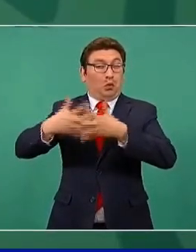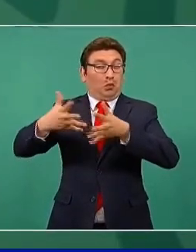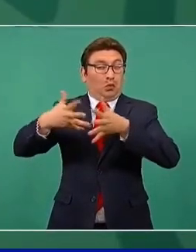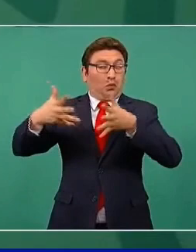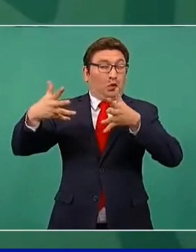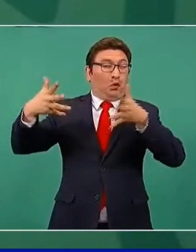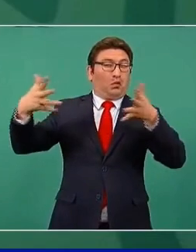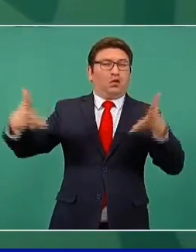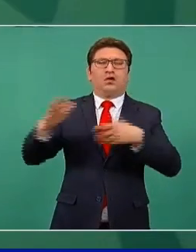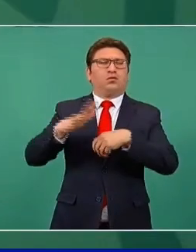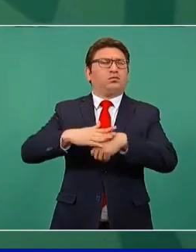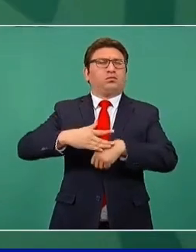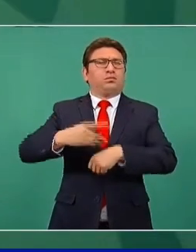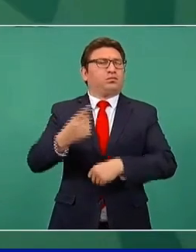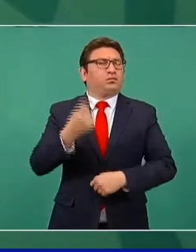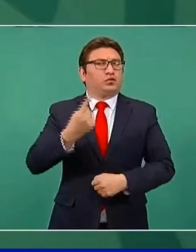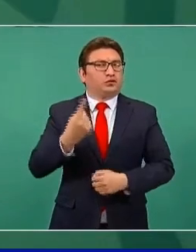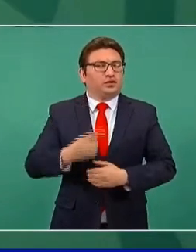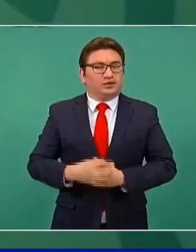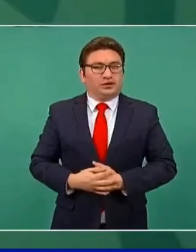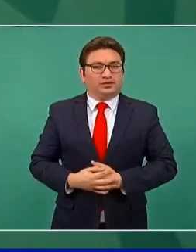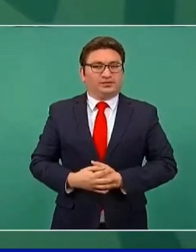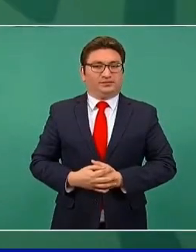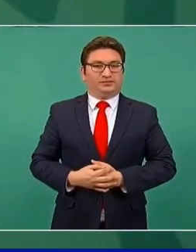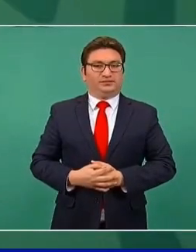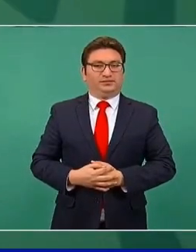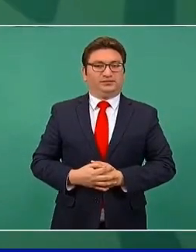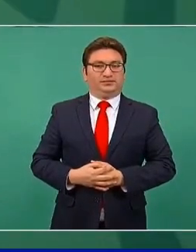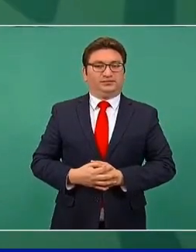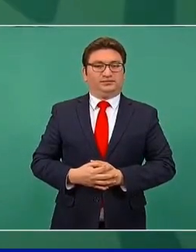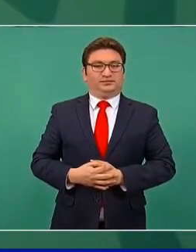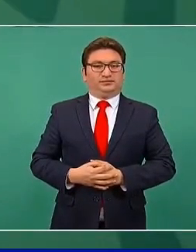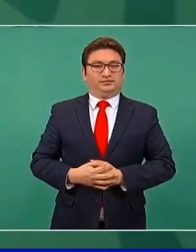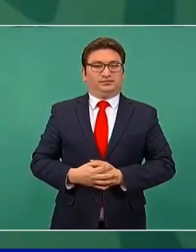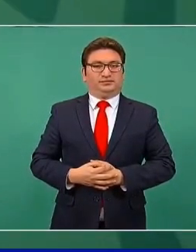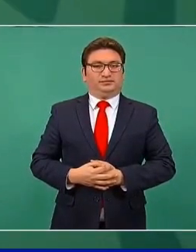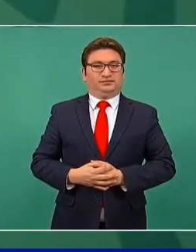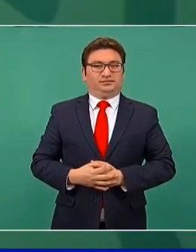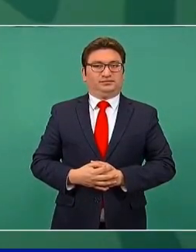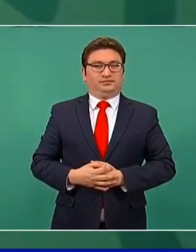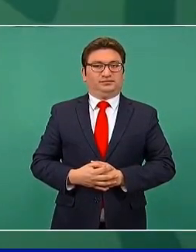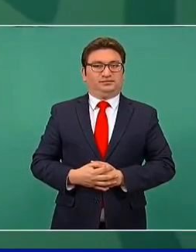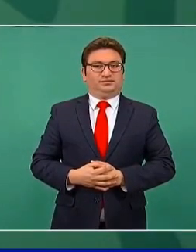tienen